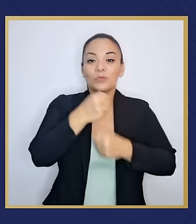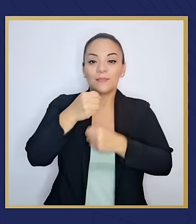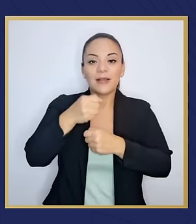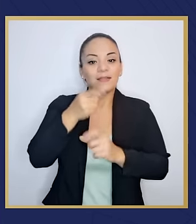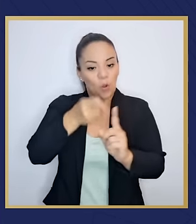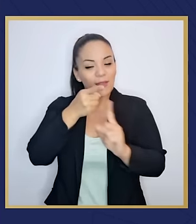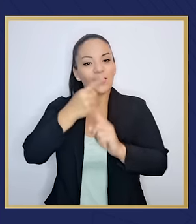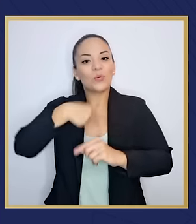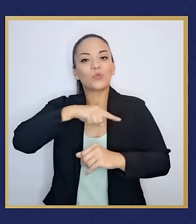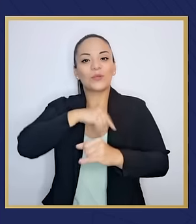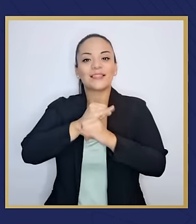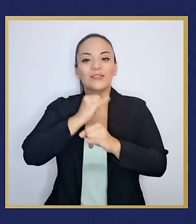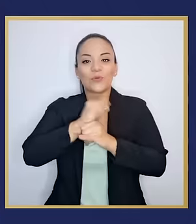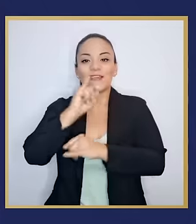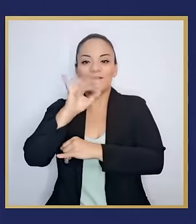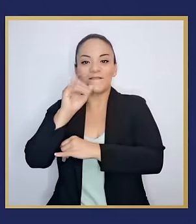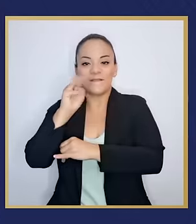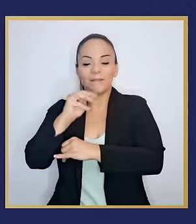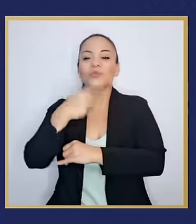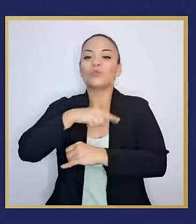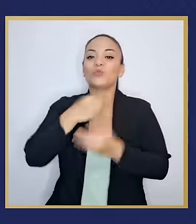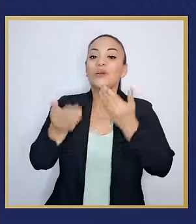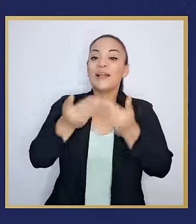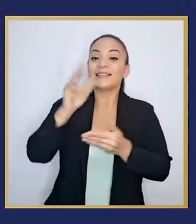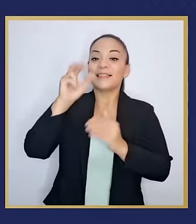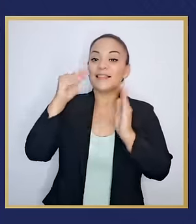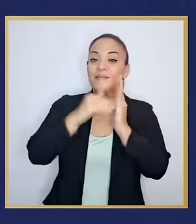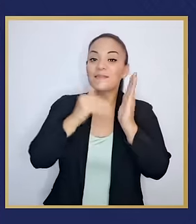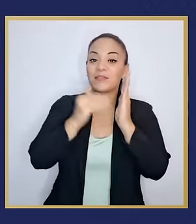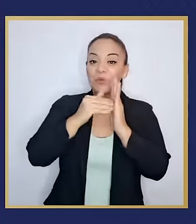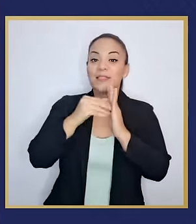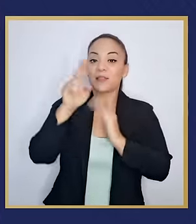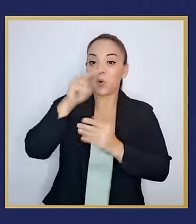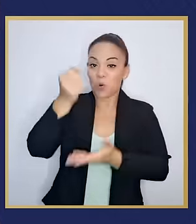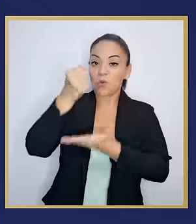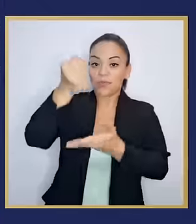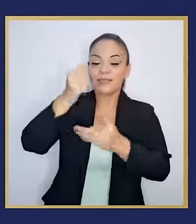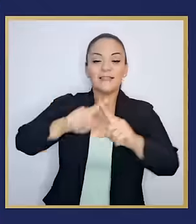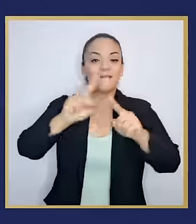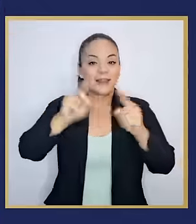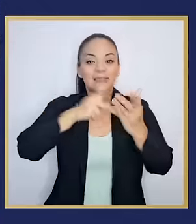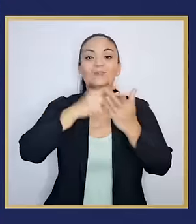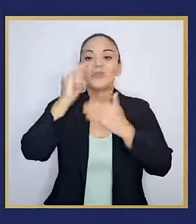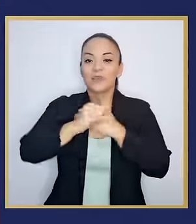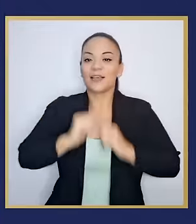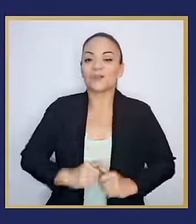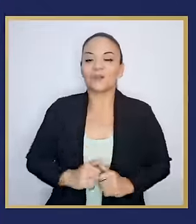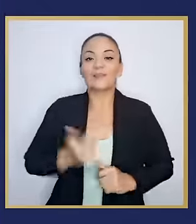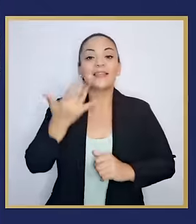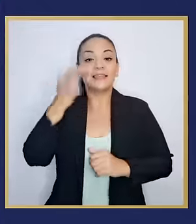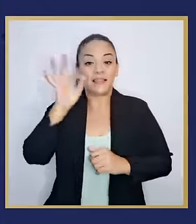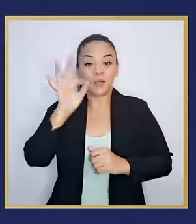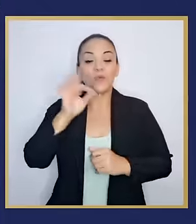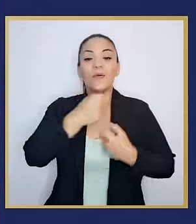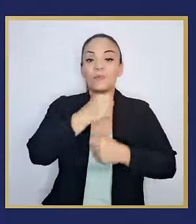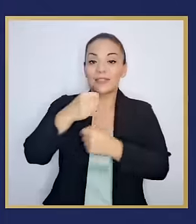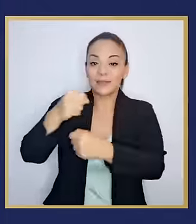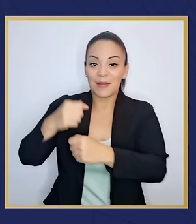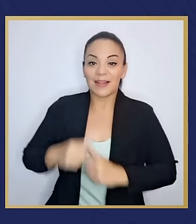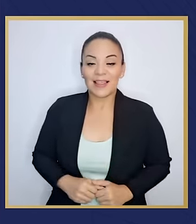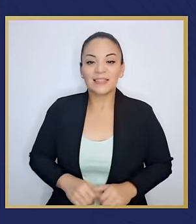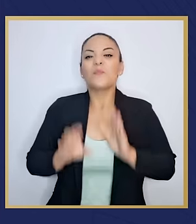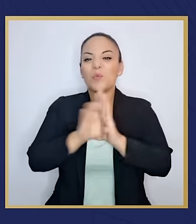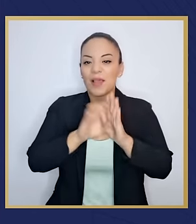locales son la razón de ser de nuestra institución. Hemos invertido casi 30 mil millones de colones en proyectos de financiamiento para 19 gobiernos